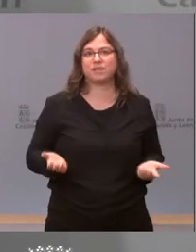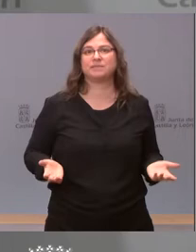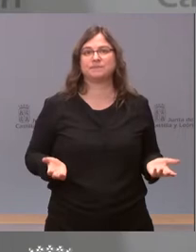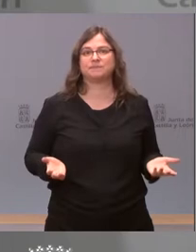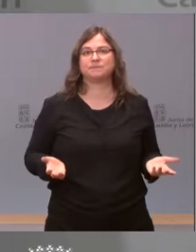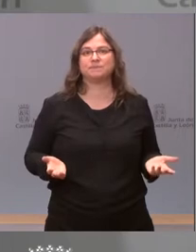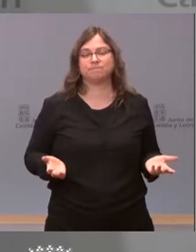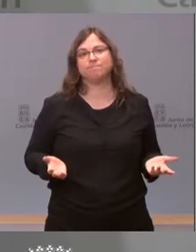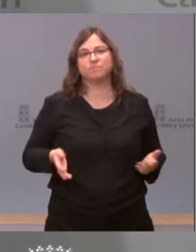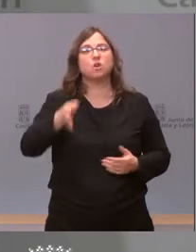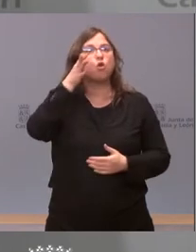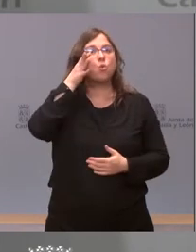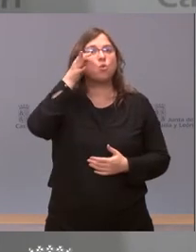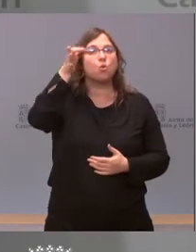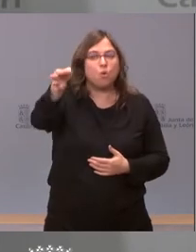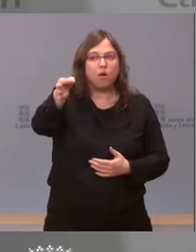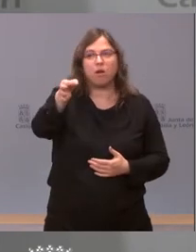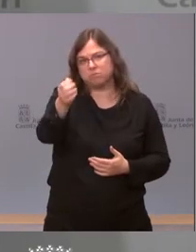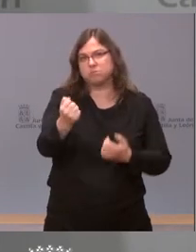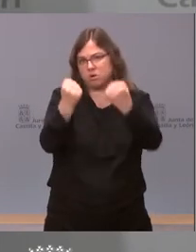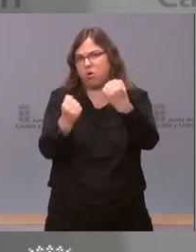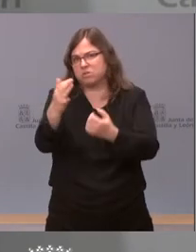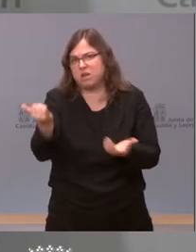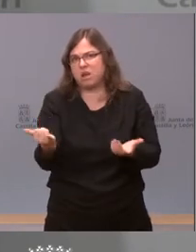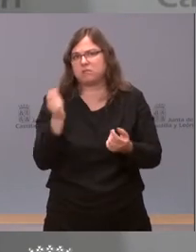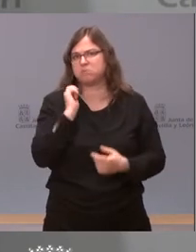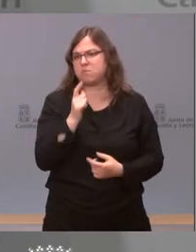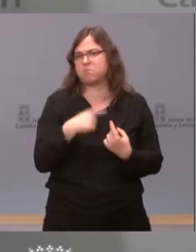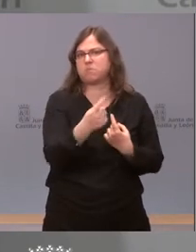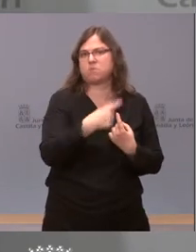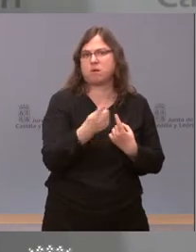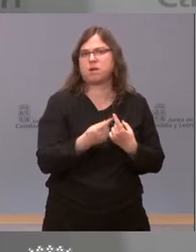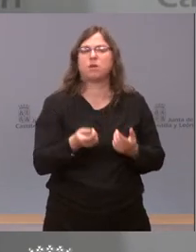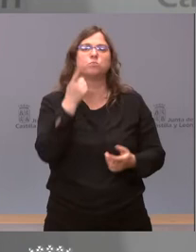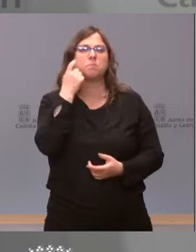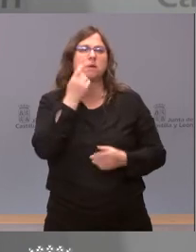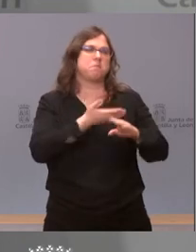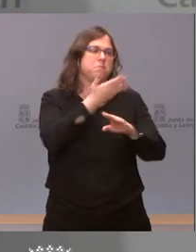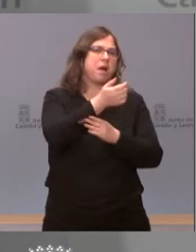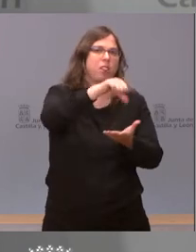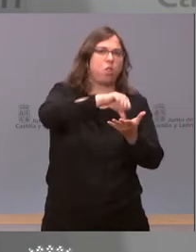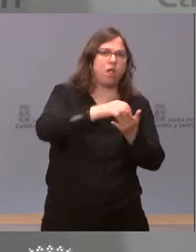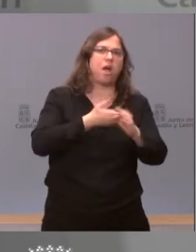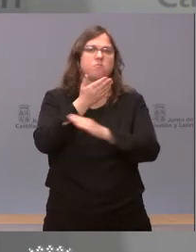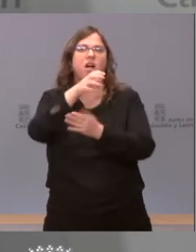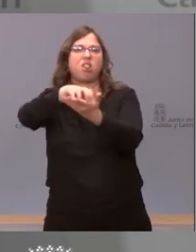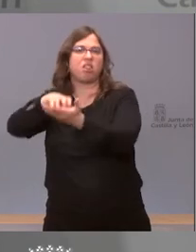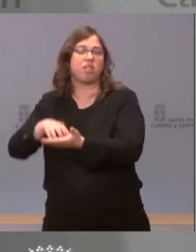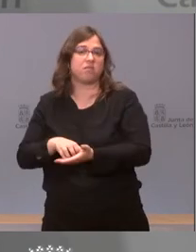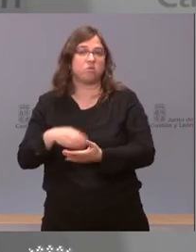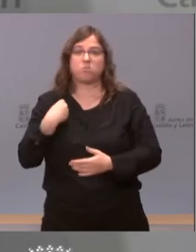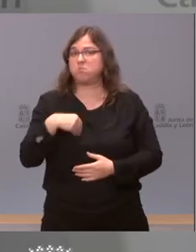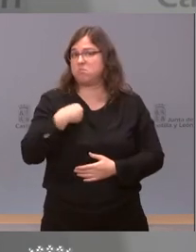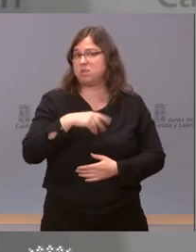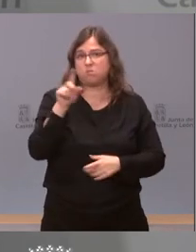en el mundo rural la gente tiene su coche se desplaza habitualmente se desplaza la capital se desplaza otros centros y en ese mismo desplazamiento